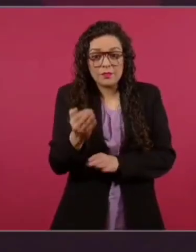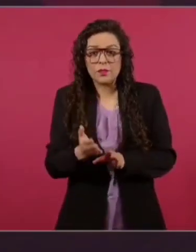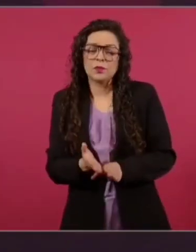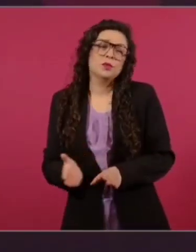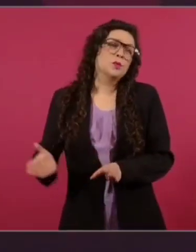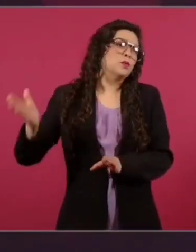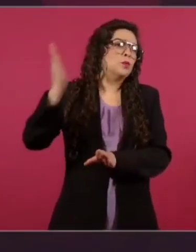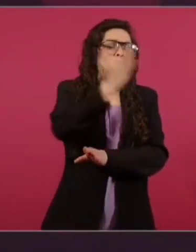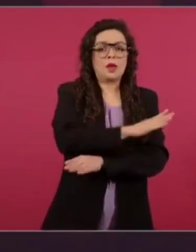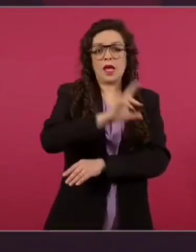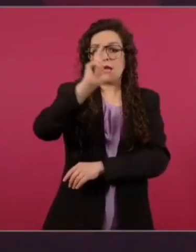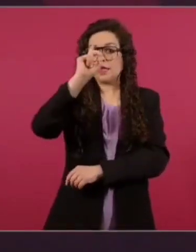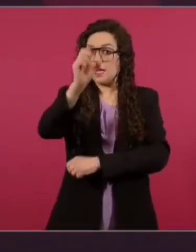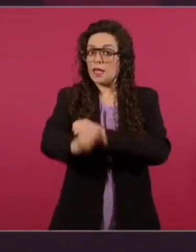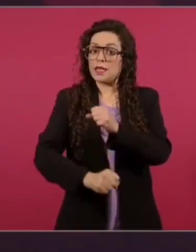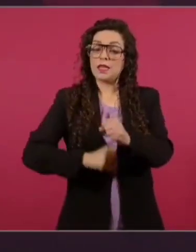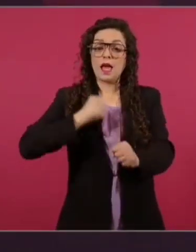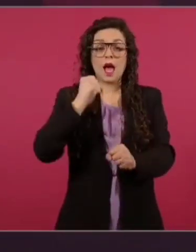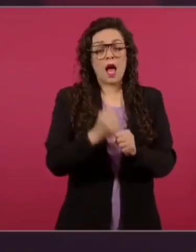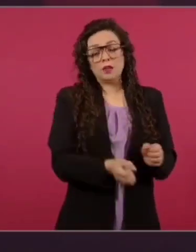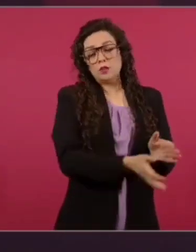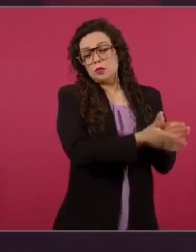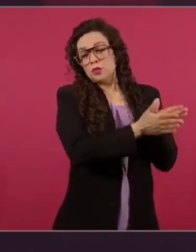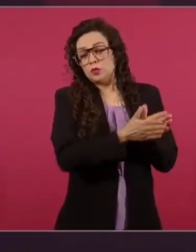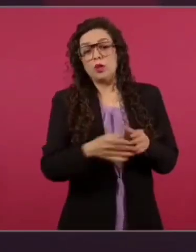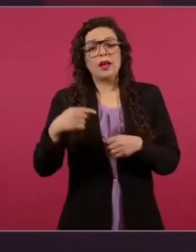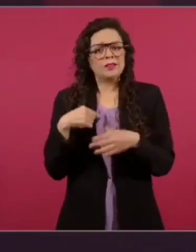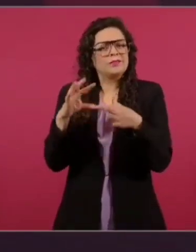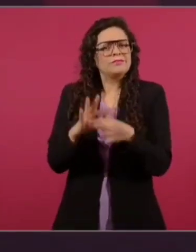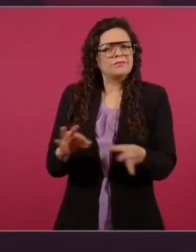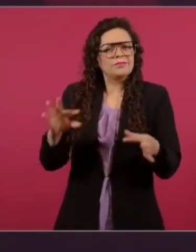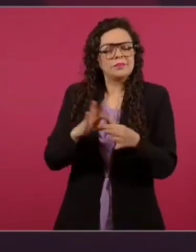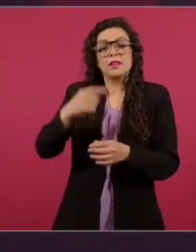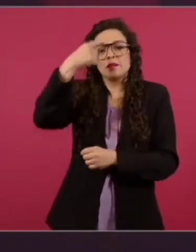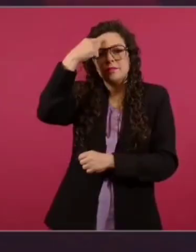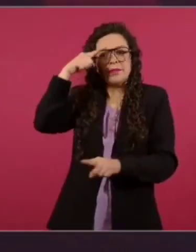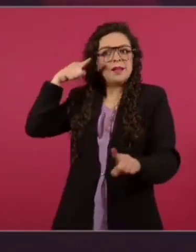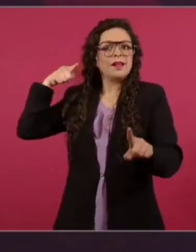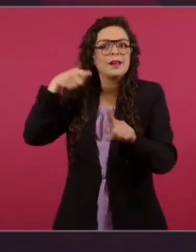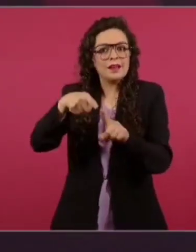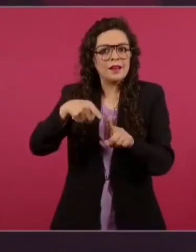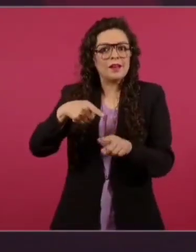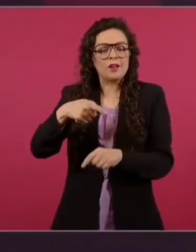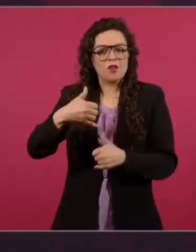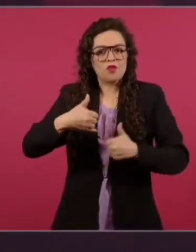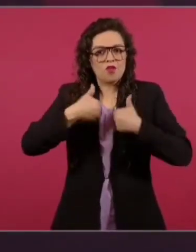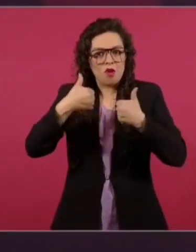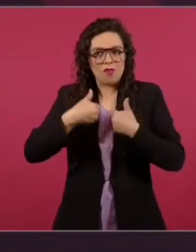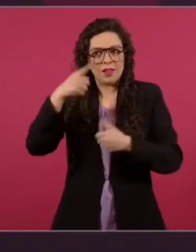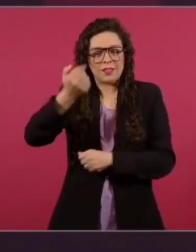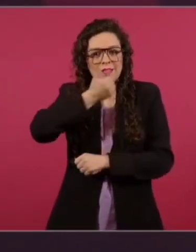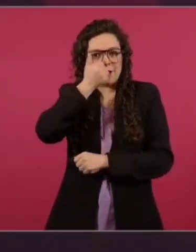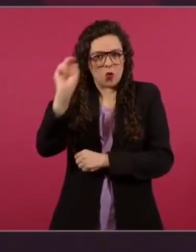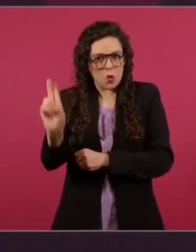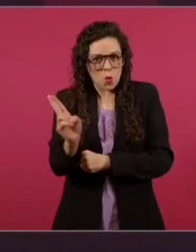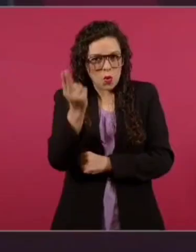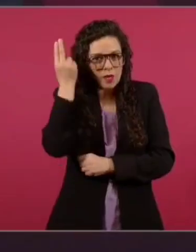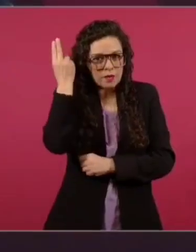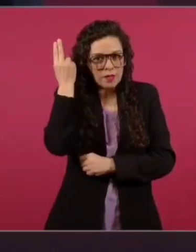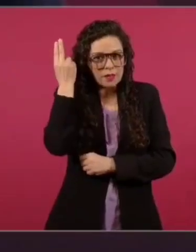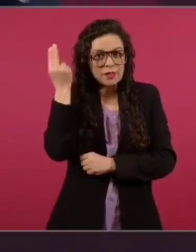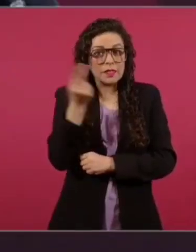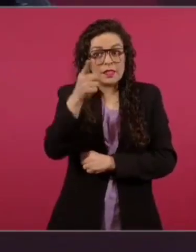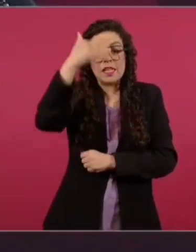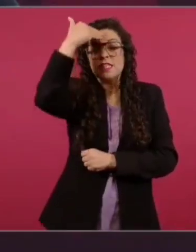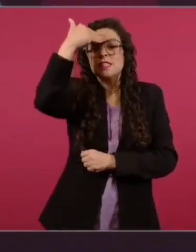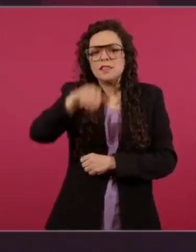todo esto para los muchachos que sepan de qué se trata, por qué es la reforma al Poder Judicial. Desde hace